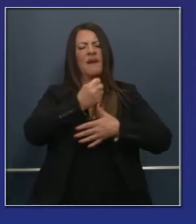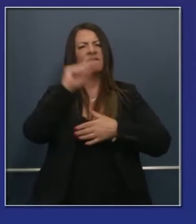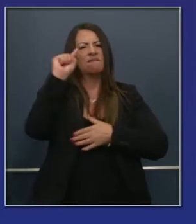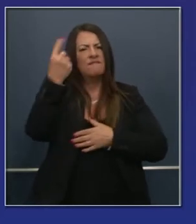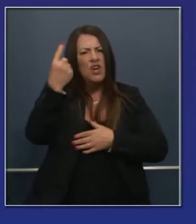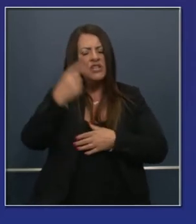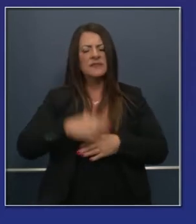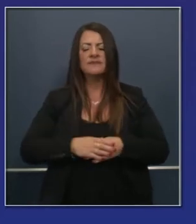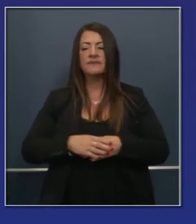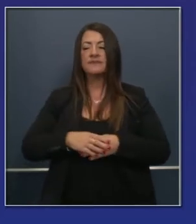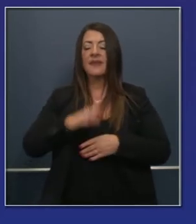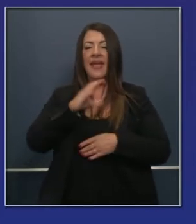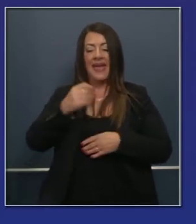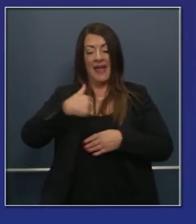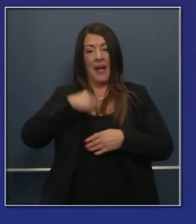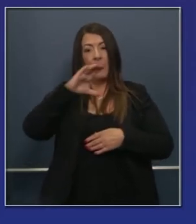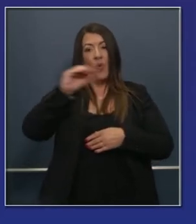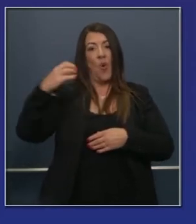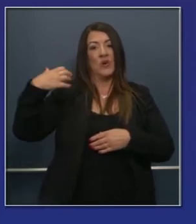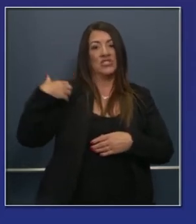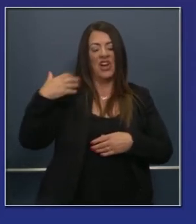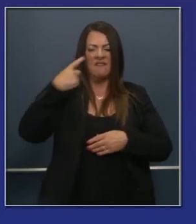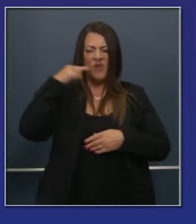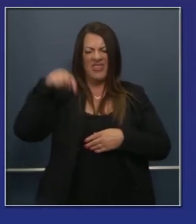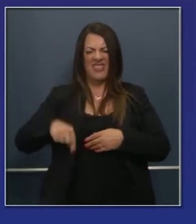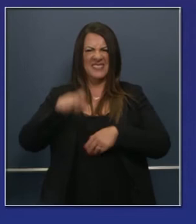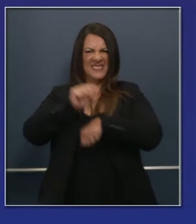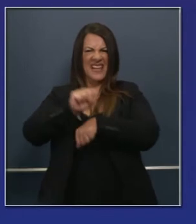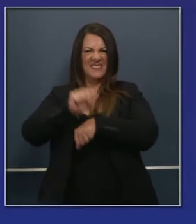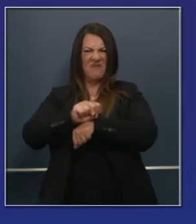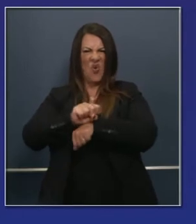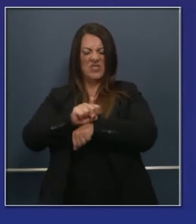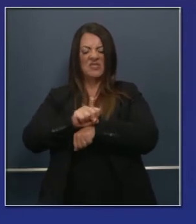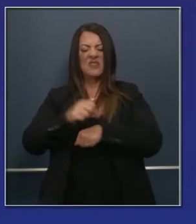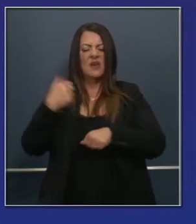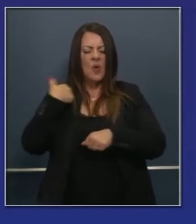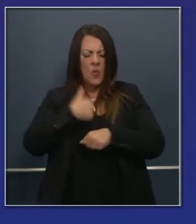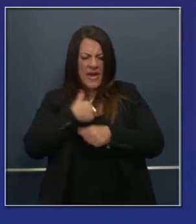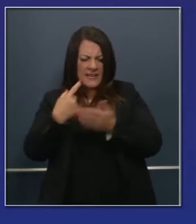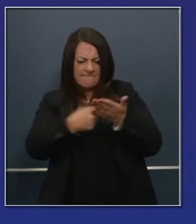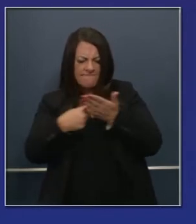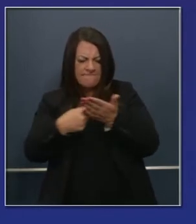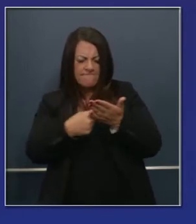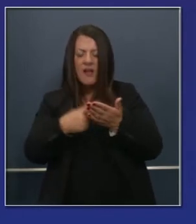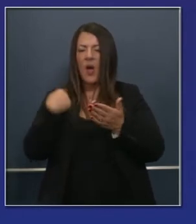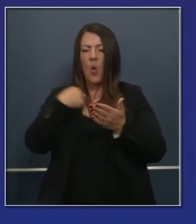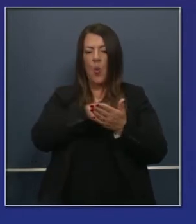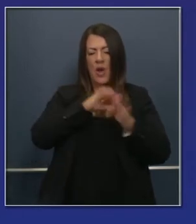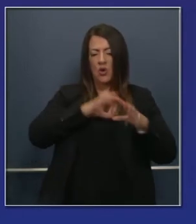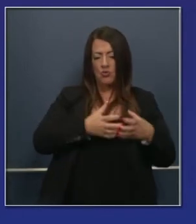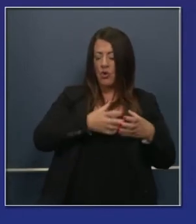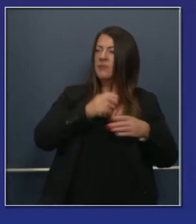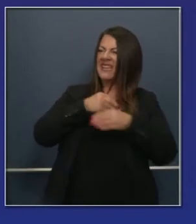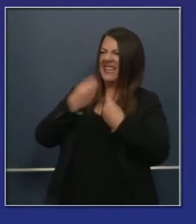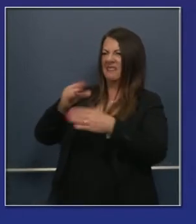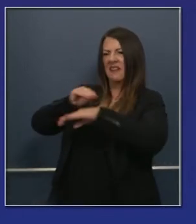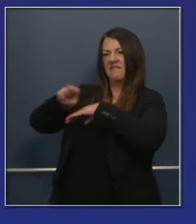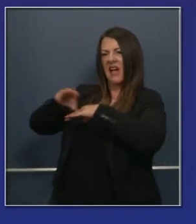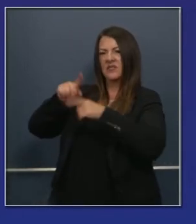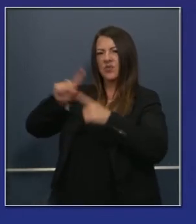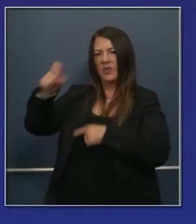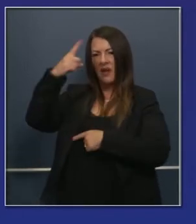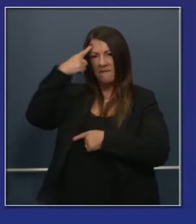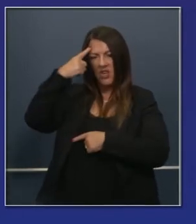de primeros. Y como el co-presidente de este equipo de trabajo, me encanta poder ser